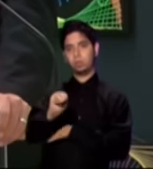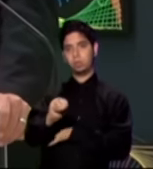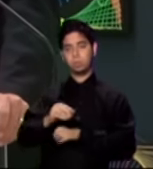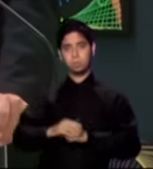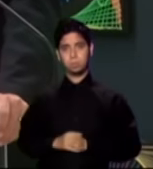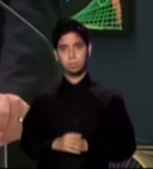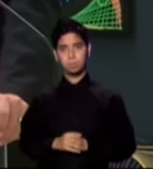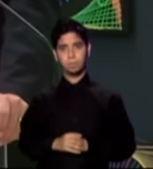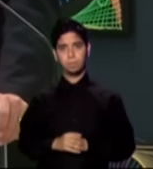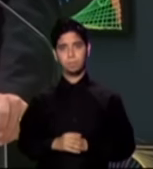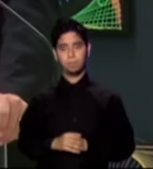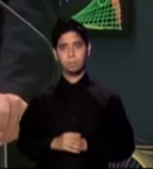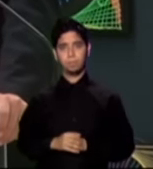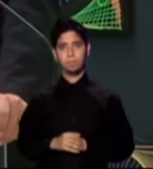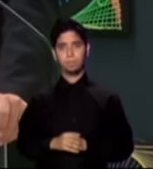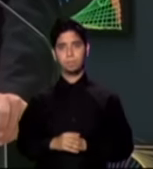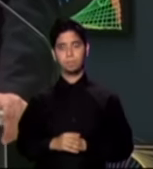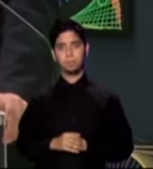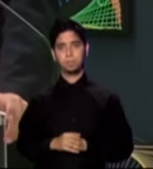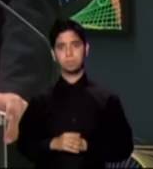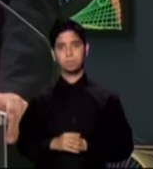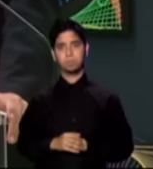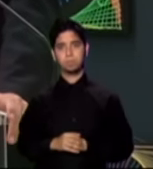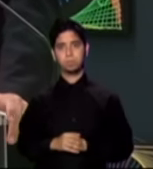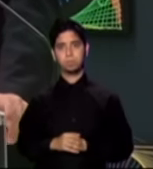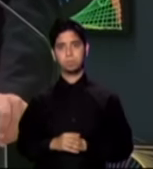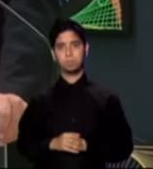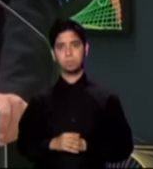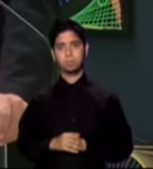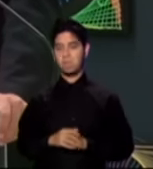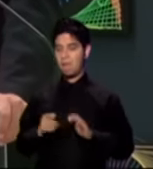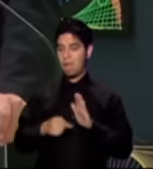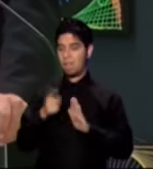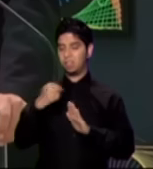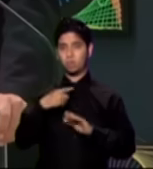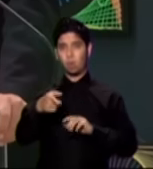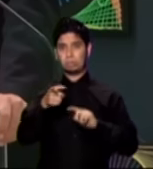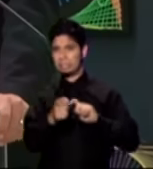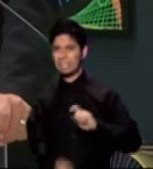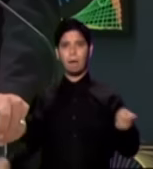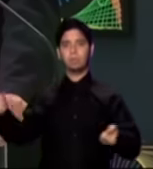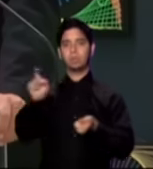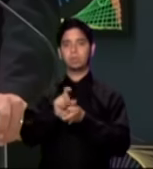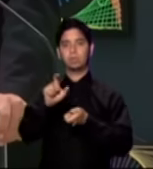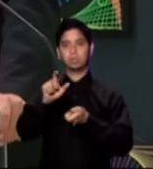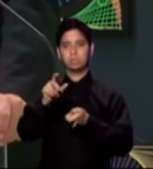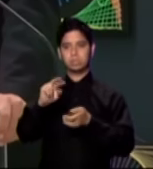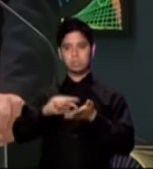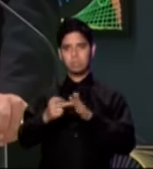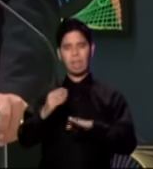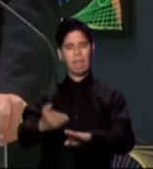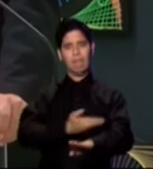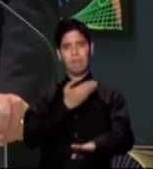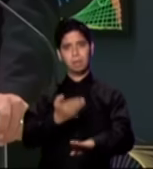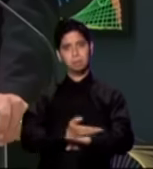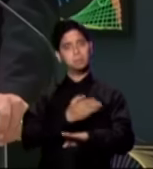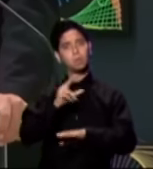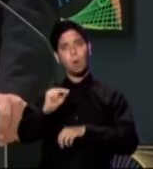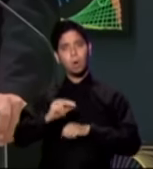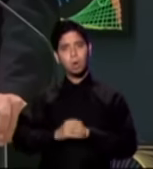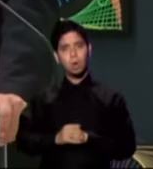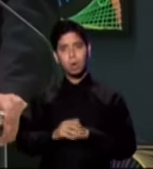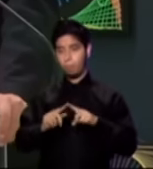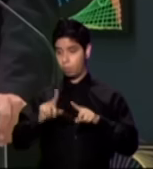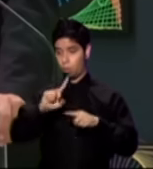no son de infraestructura, pero cuando un joven